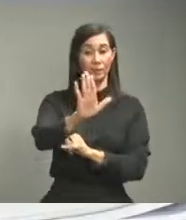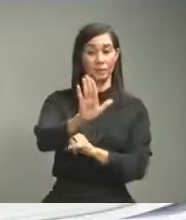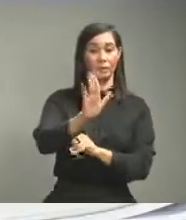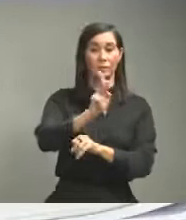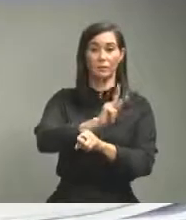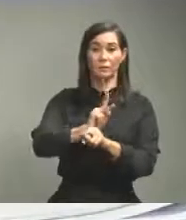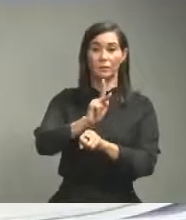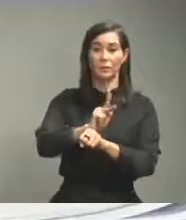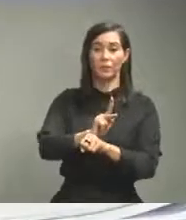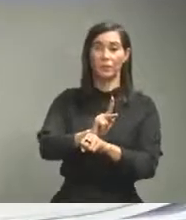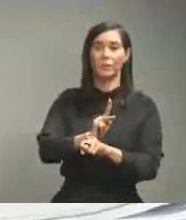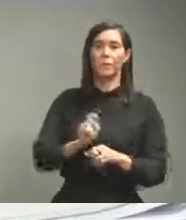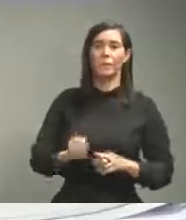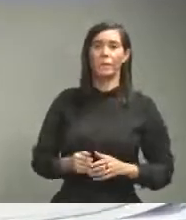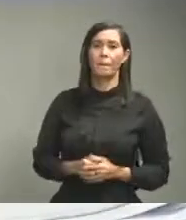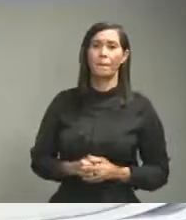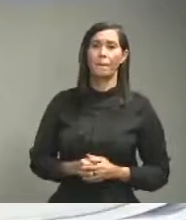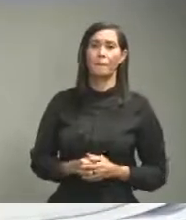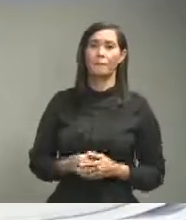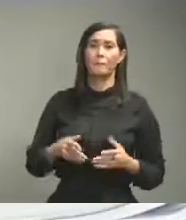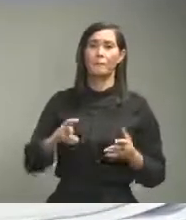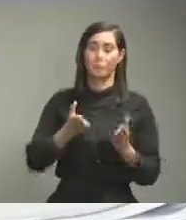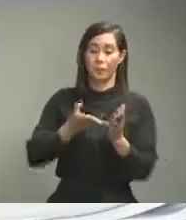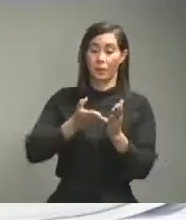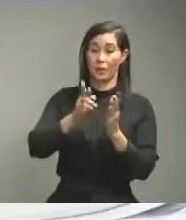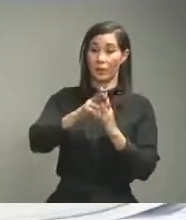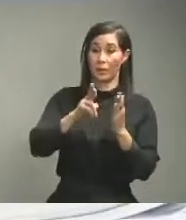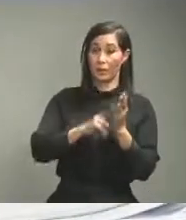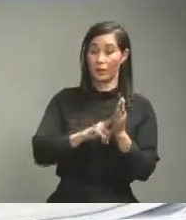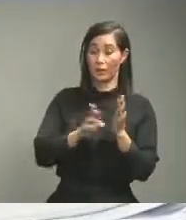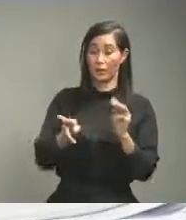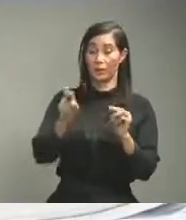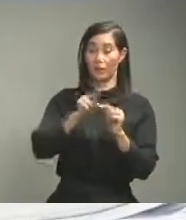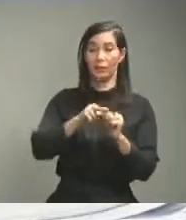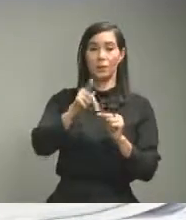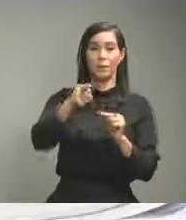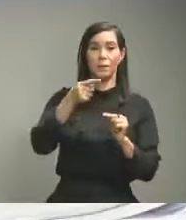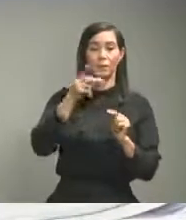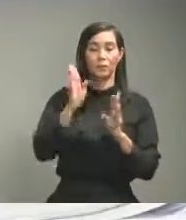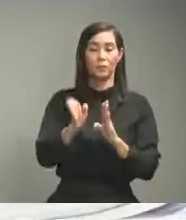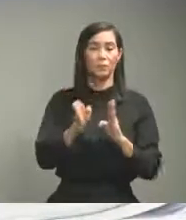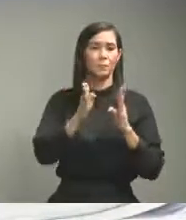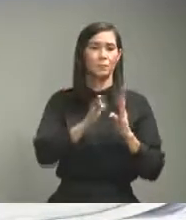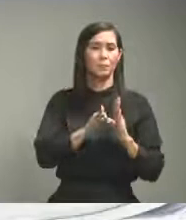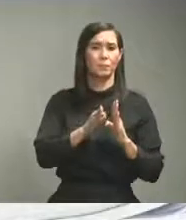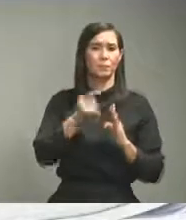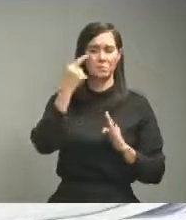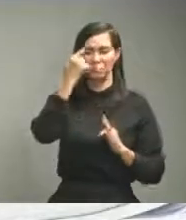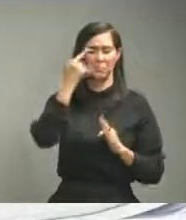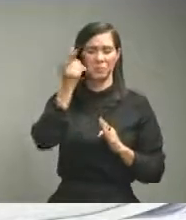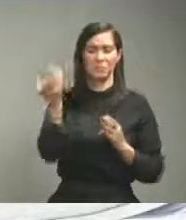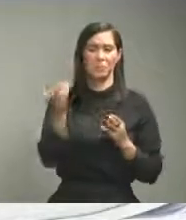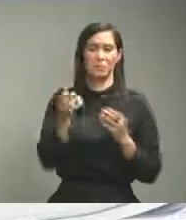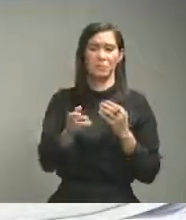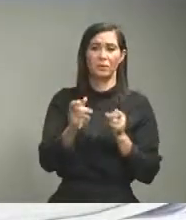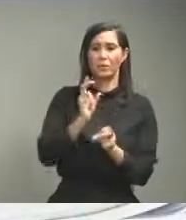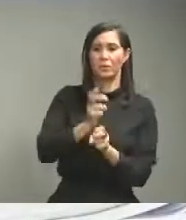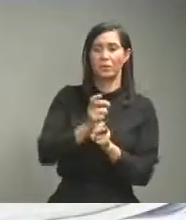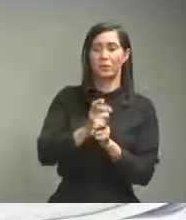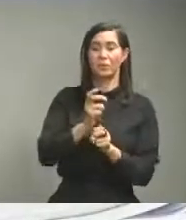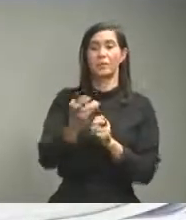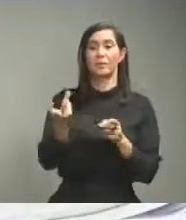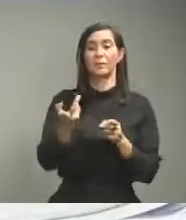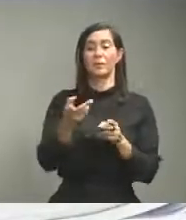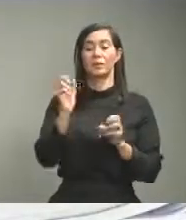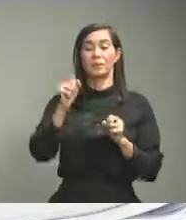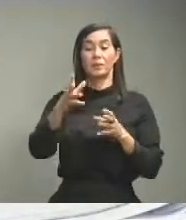entonces medidas adicionales de sanidad como la que usted propone no creo que sea difícil que podamos